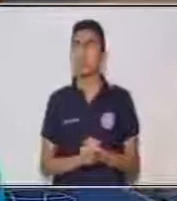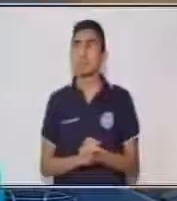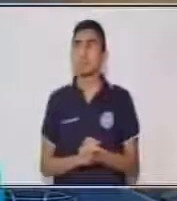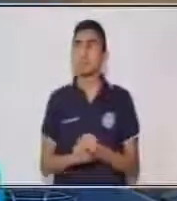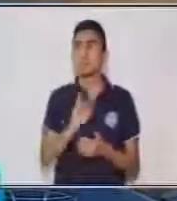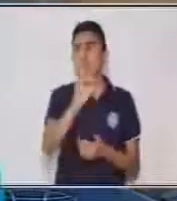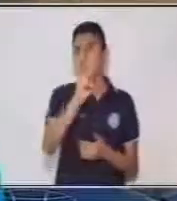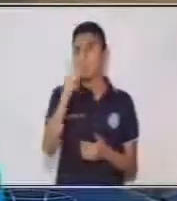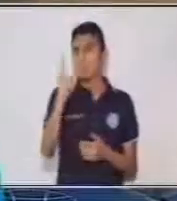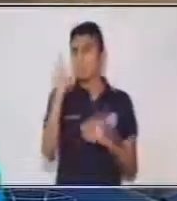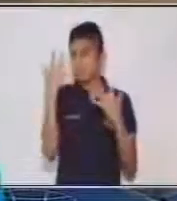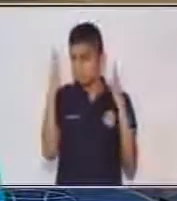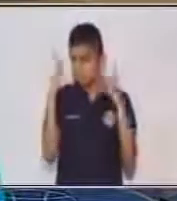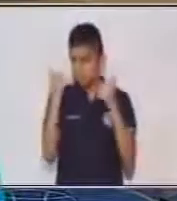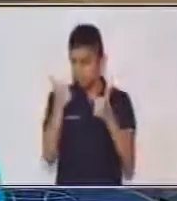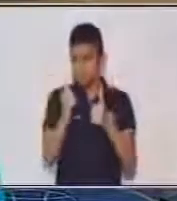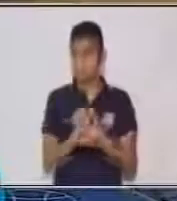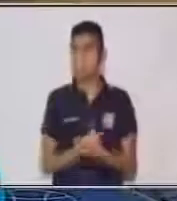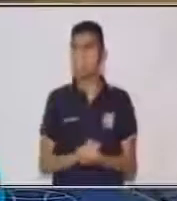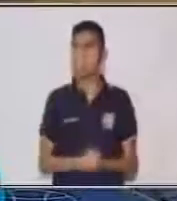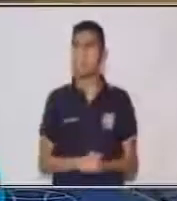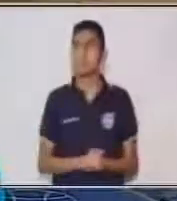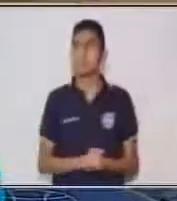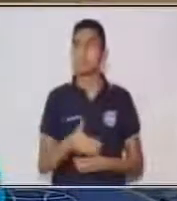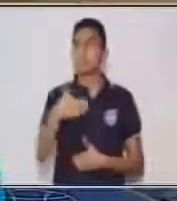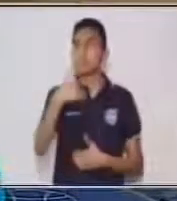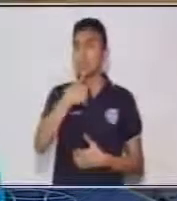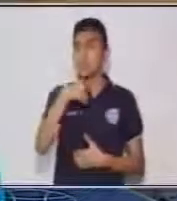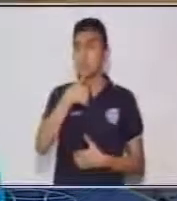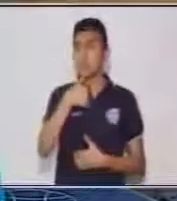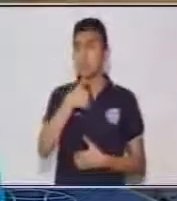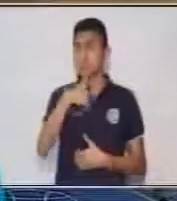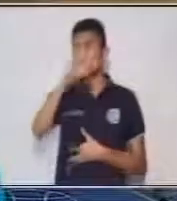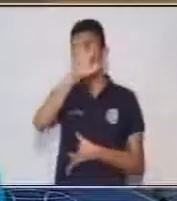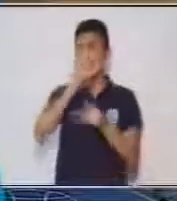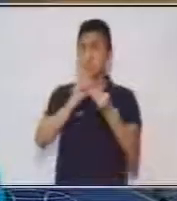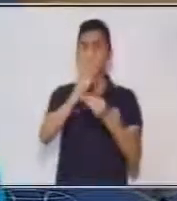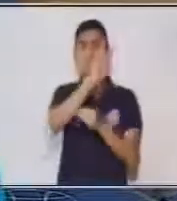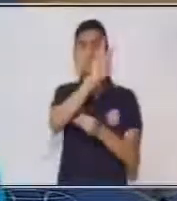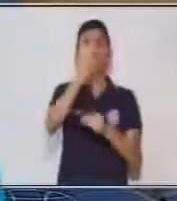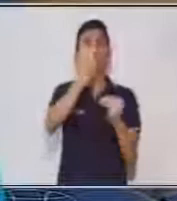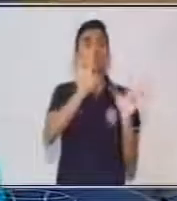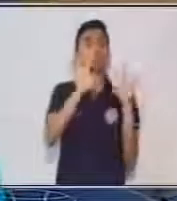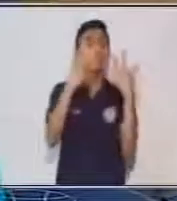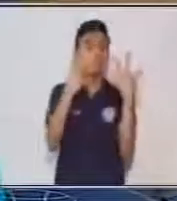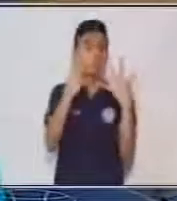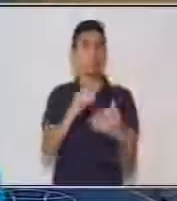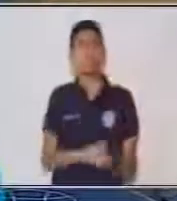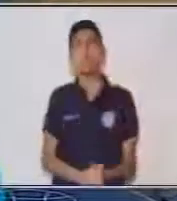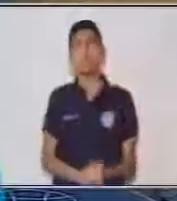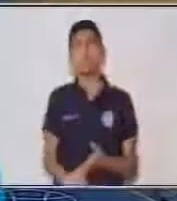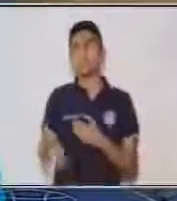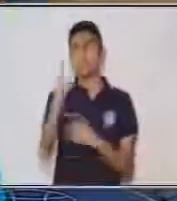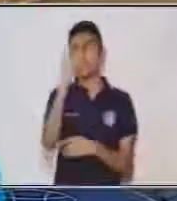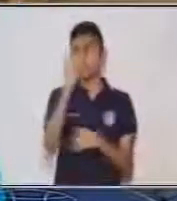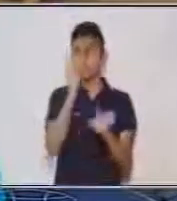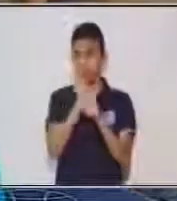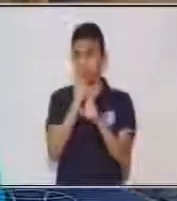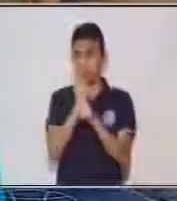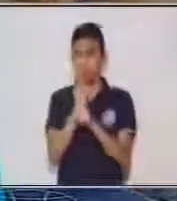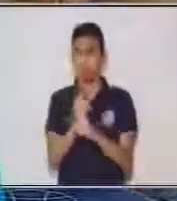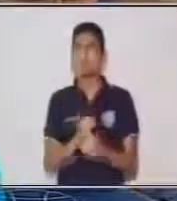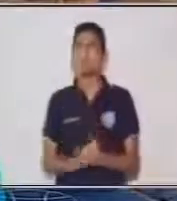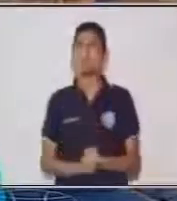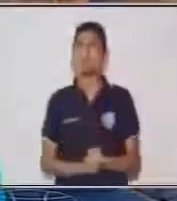veintiuno. Muy bien. Tenemos doscientos dieciséis. Es igual nuestro